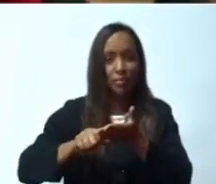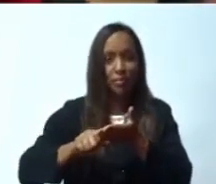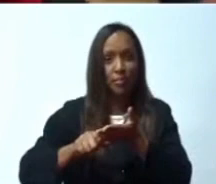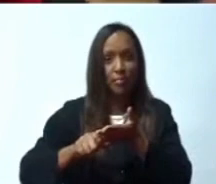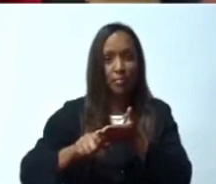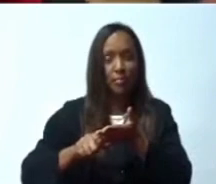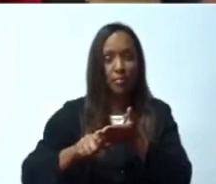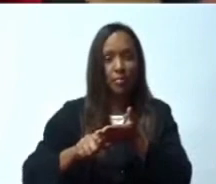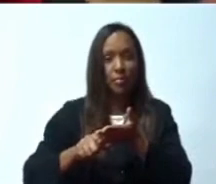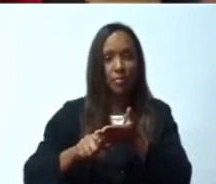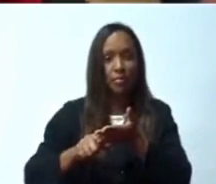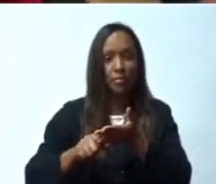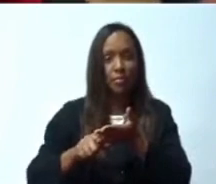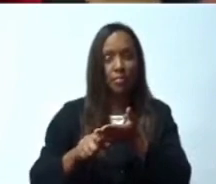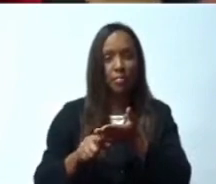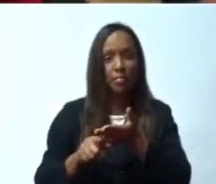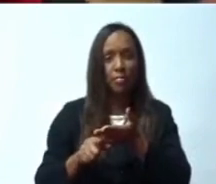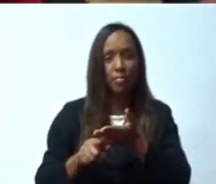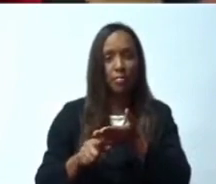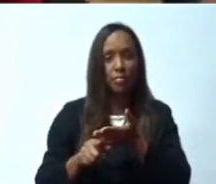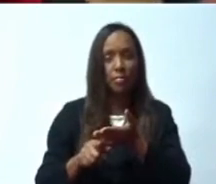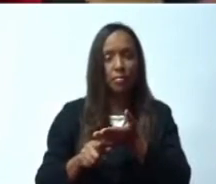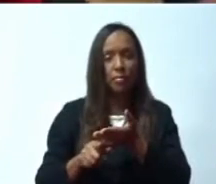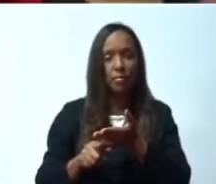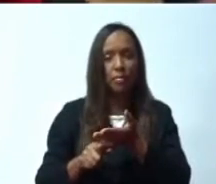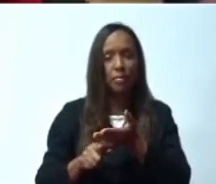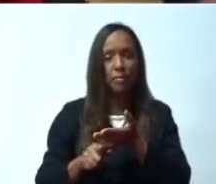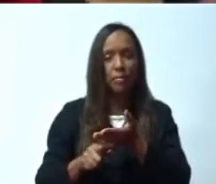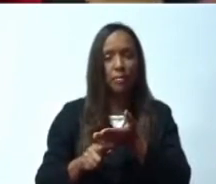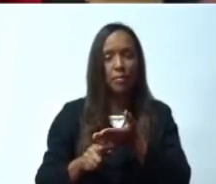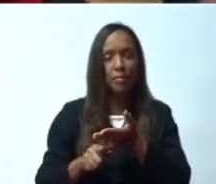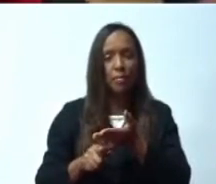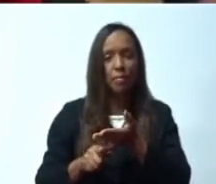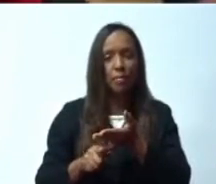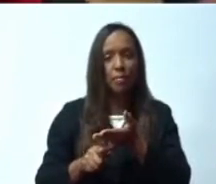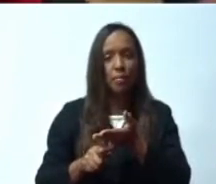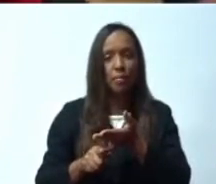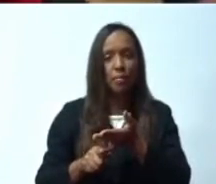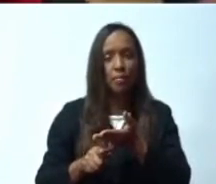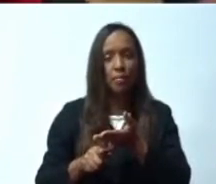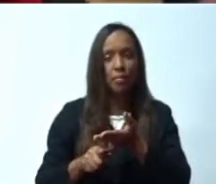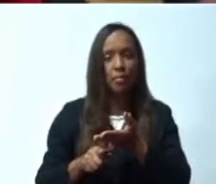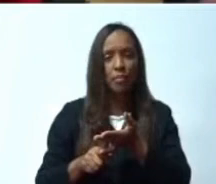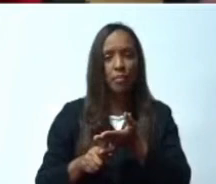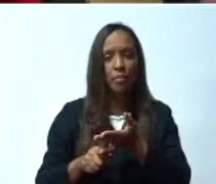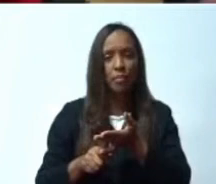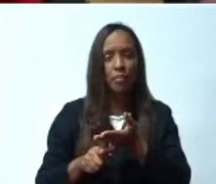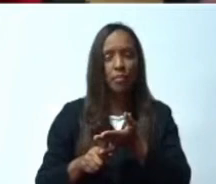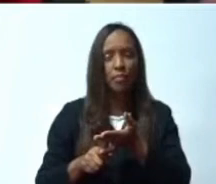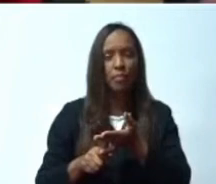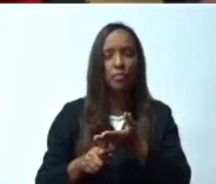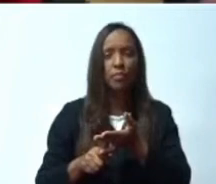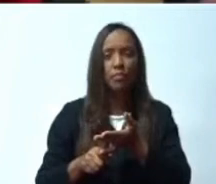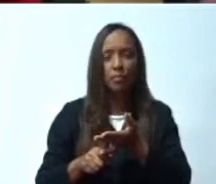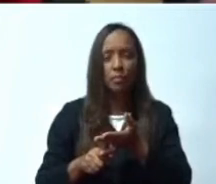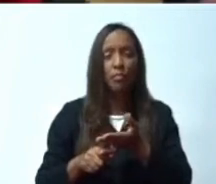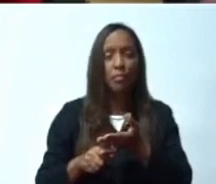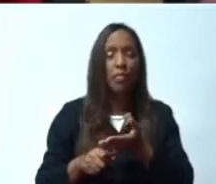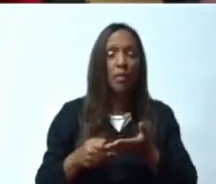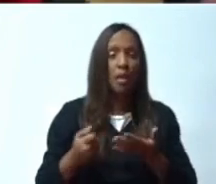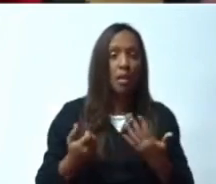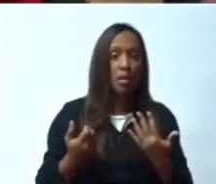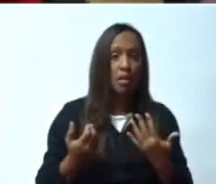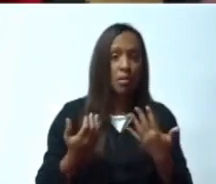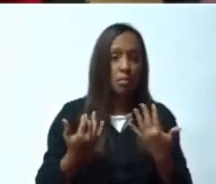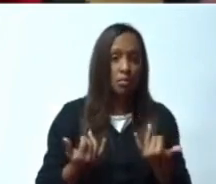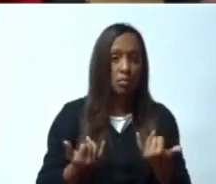En estos tiempos donde los jóvenes, los hombres y las mujeres